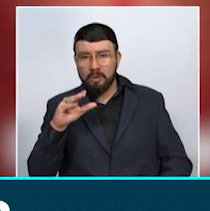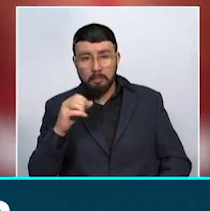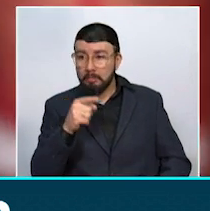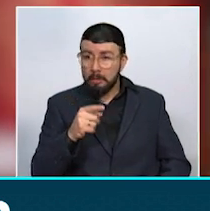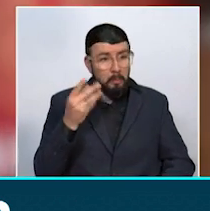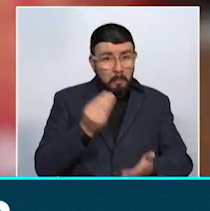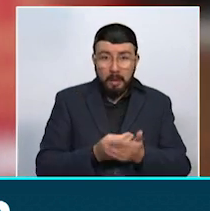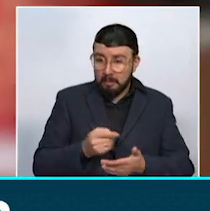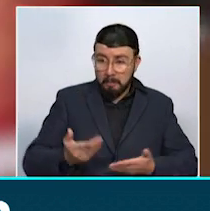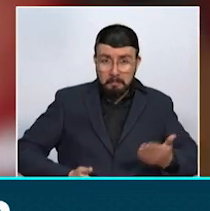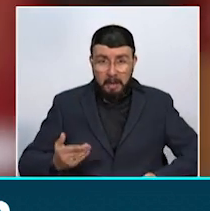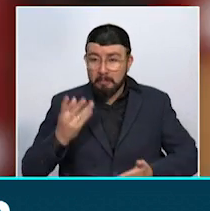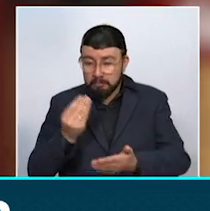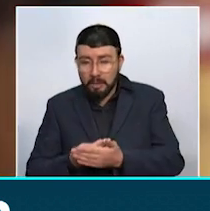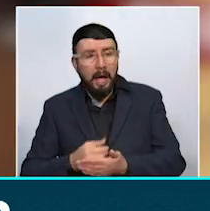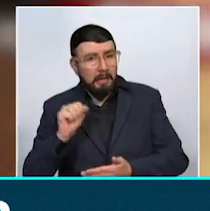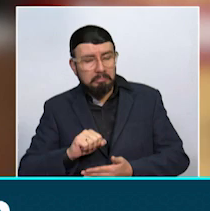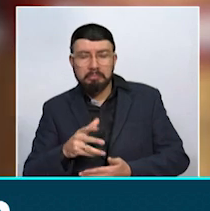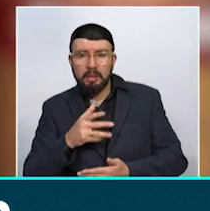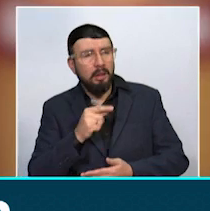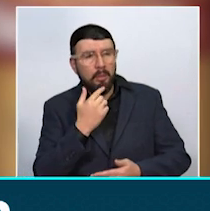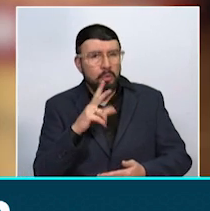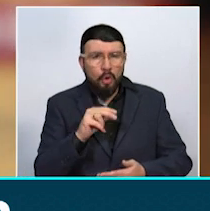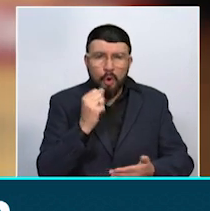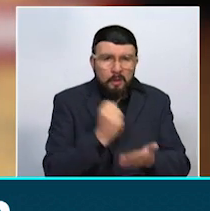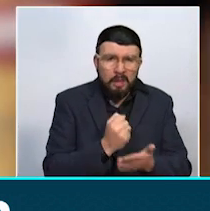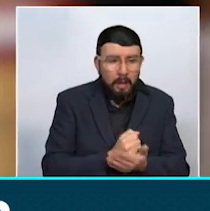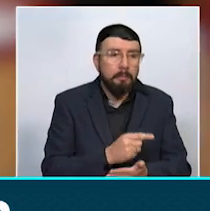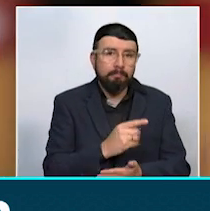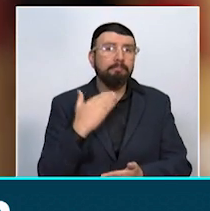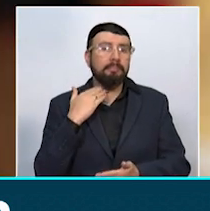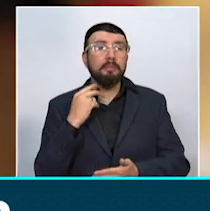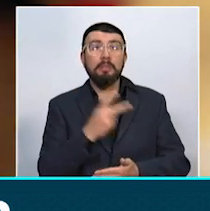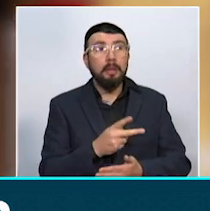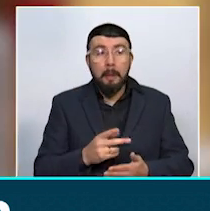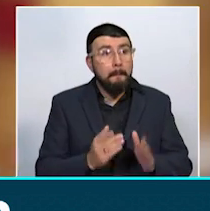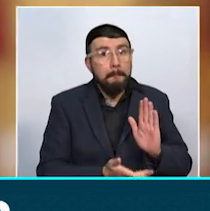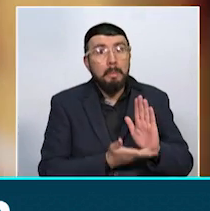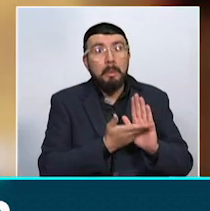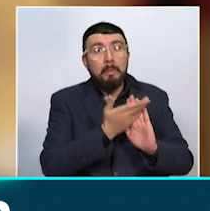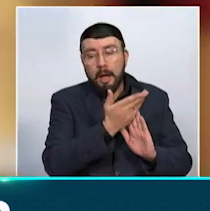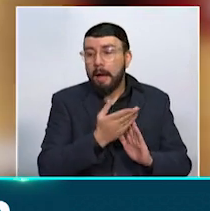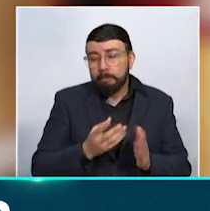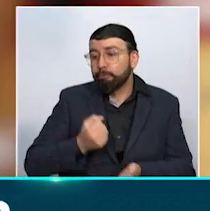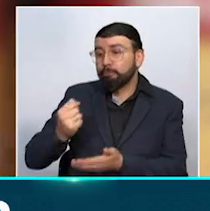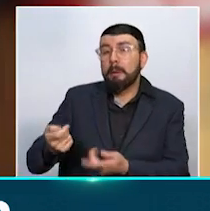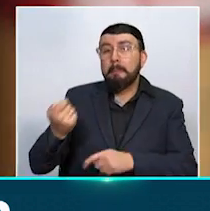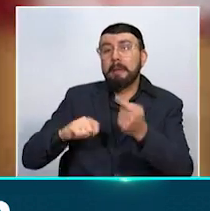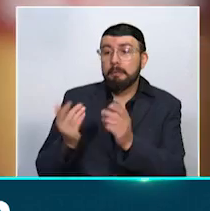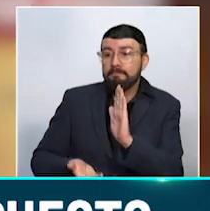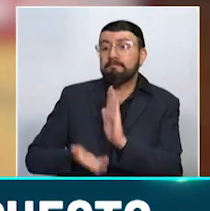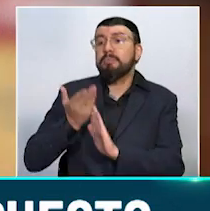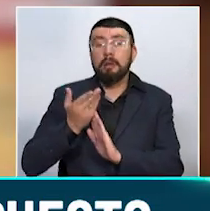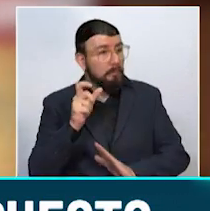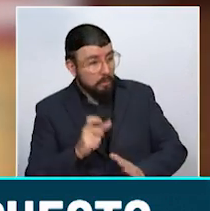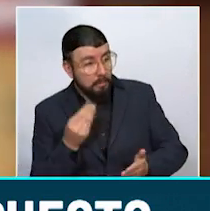y paguen como para aquellos que sí. A los no obligados los afecta porque el mayor costo hace que el precio final aumente y sea trasladado al consumidor